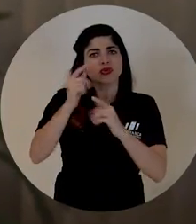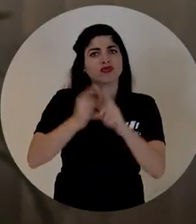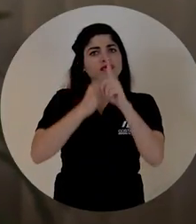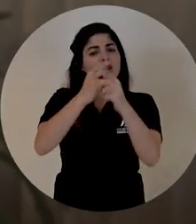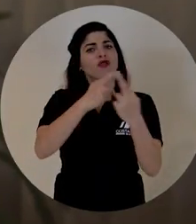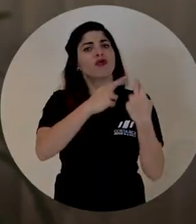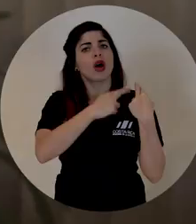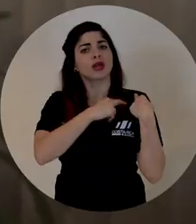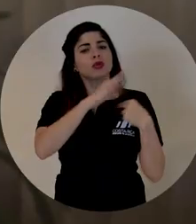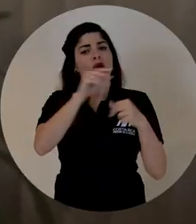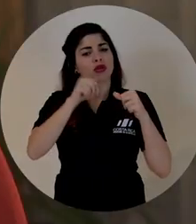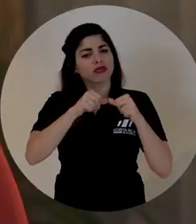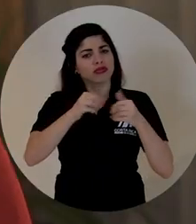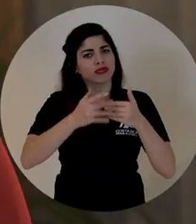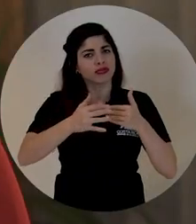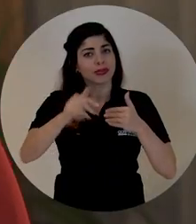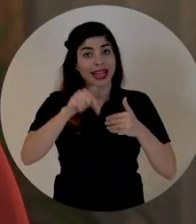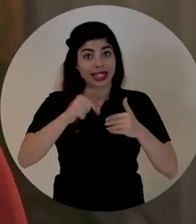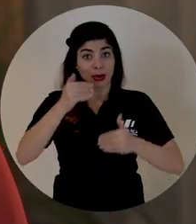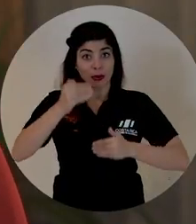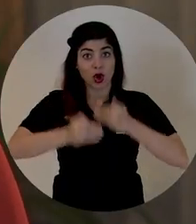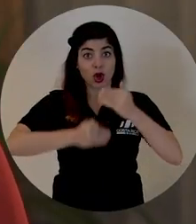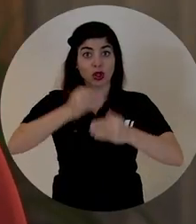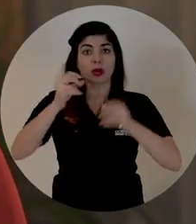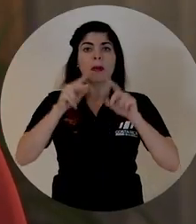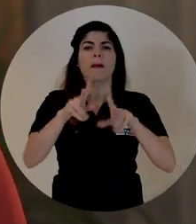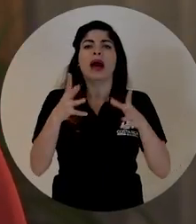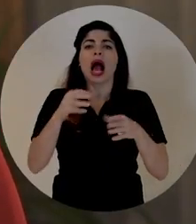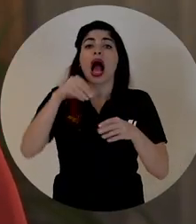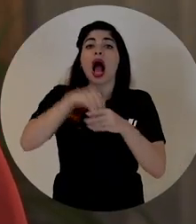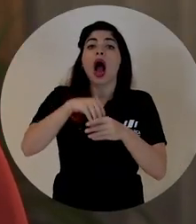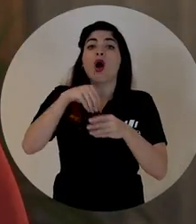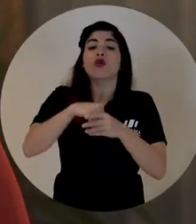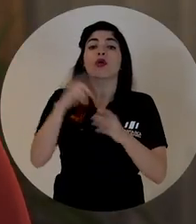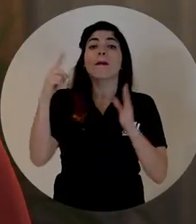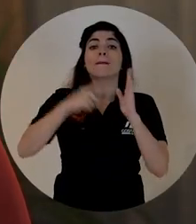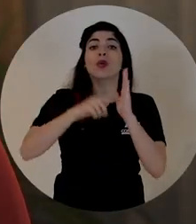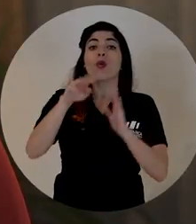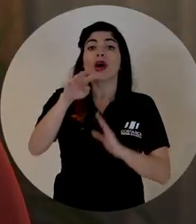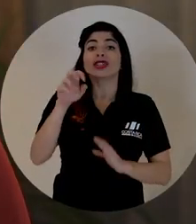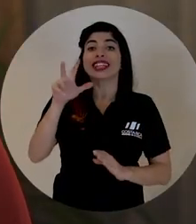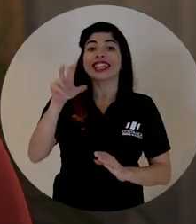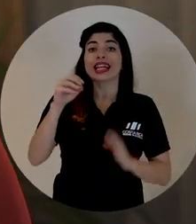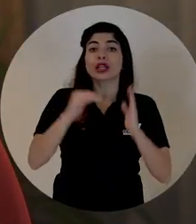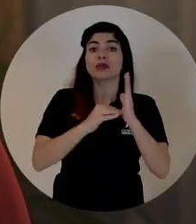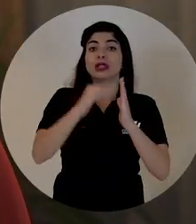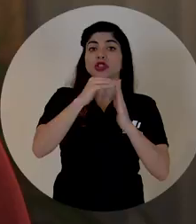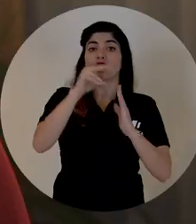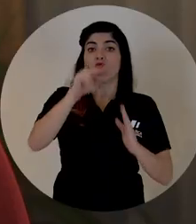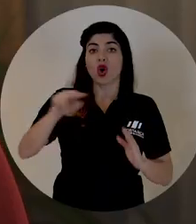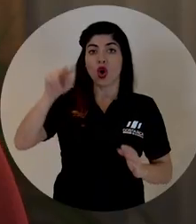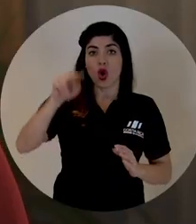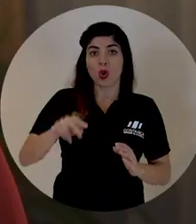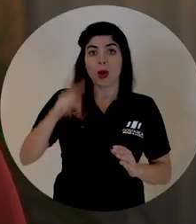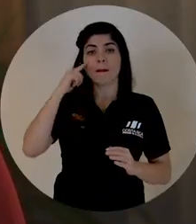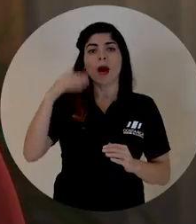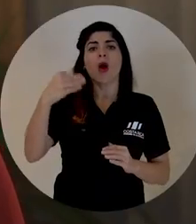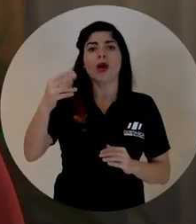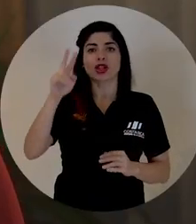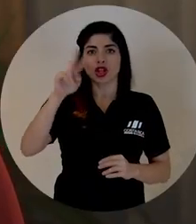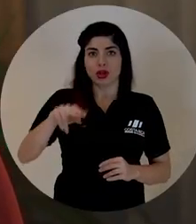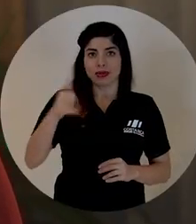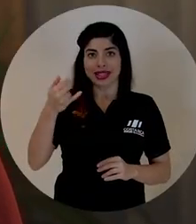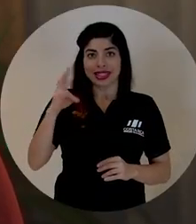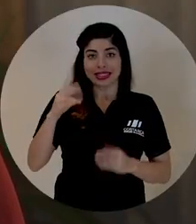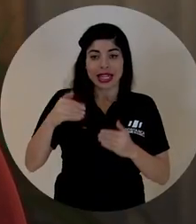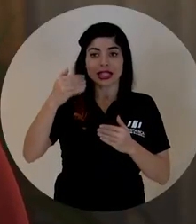responsables y sostenibles. Este proceso permitió un ahorro de 1,430 millones de colones para el